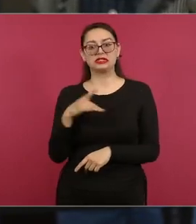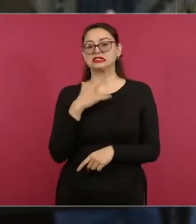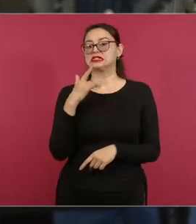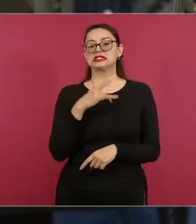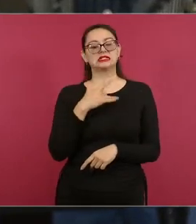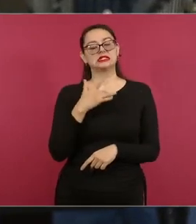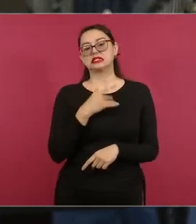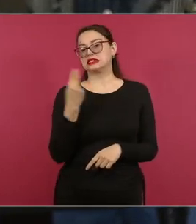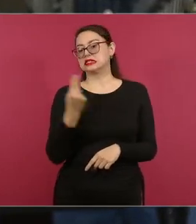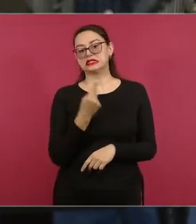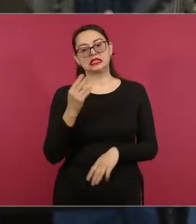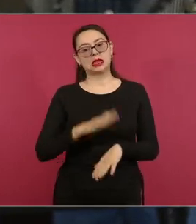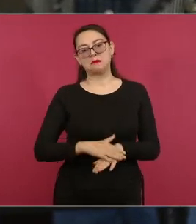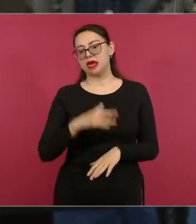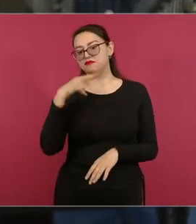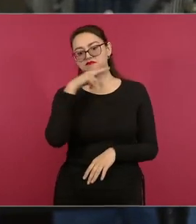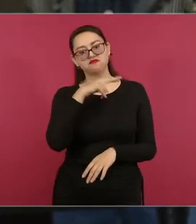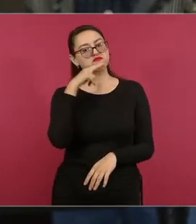viviendo, que es insuficiente.